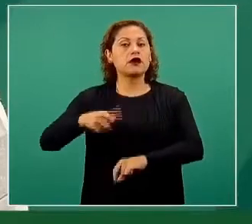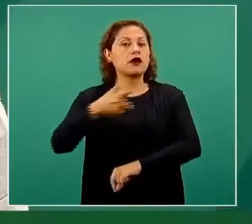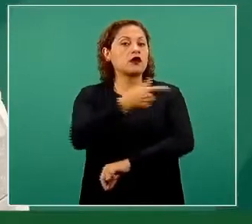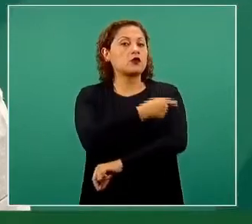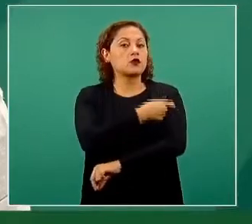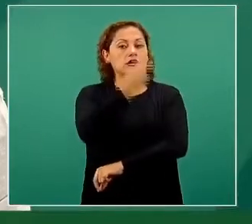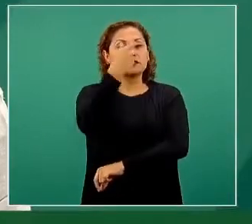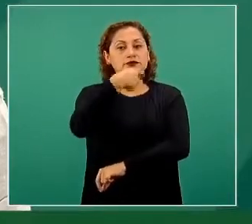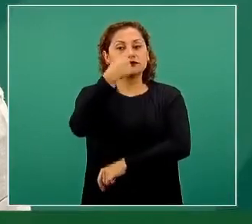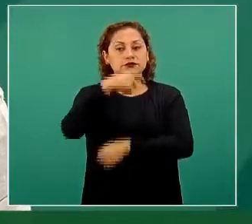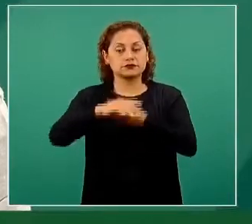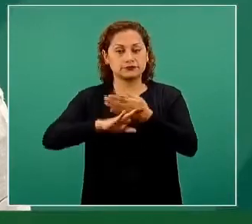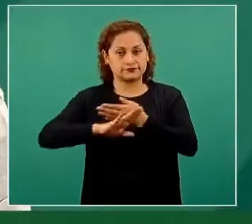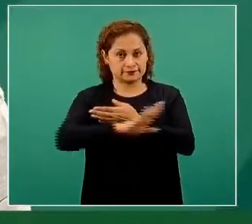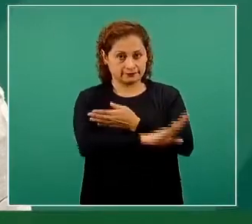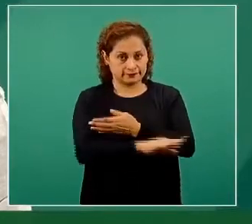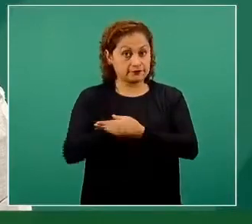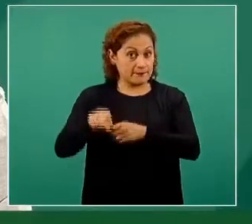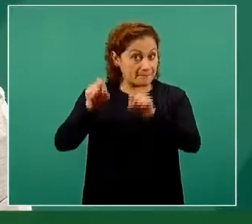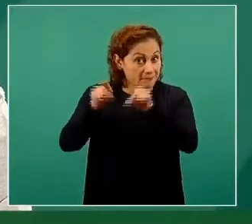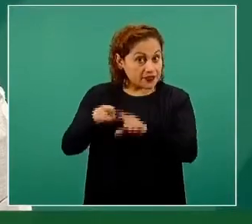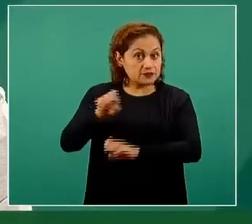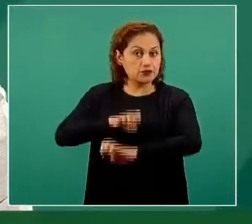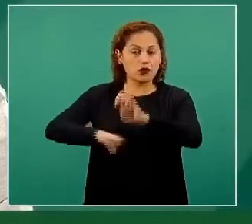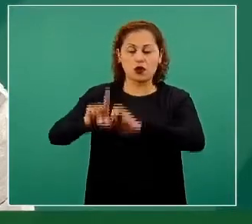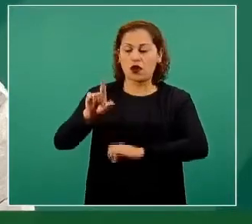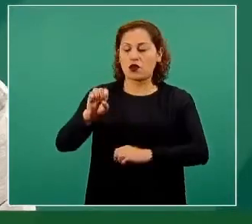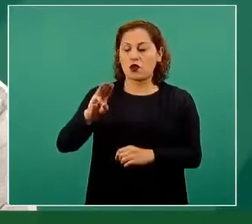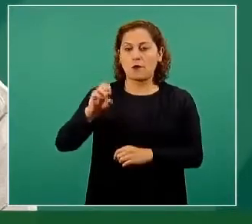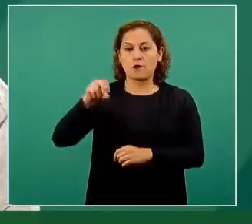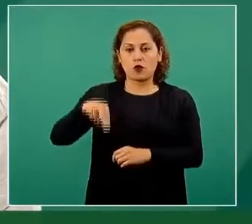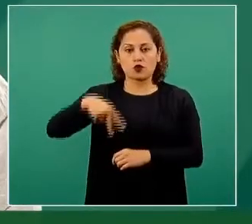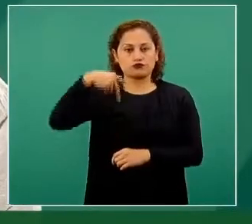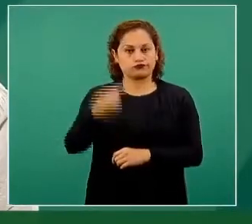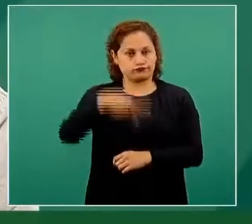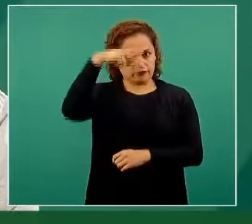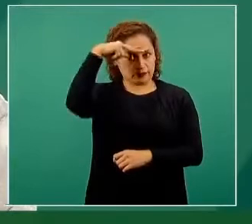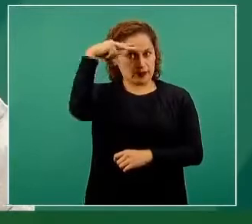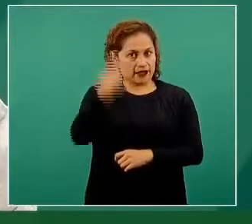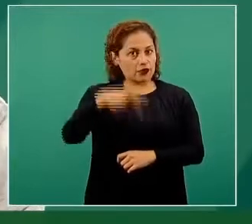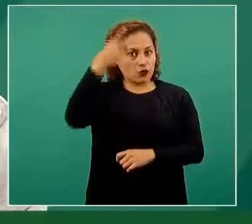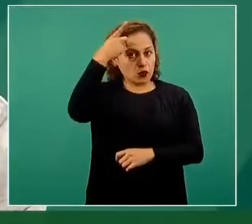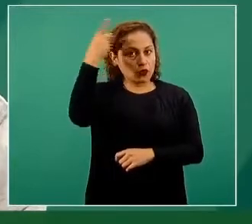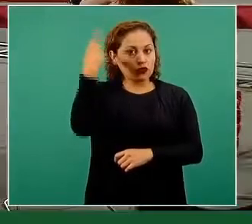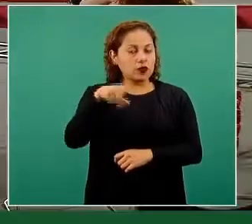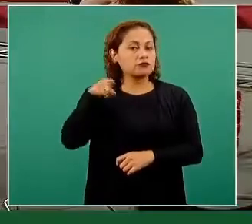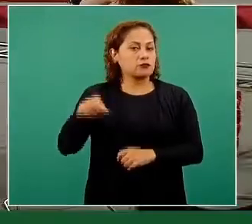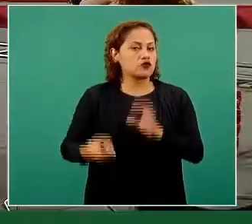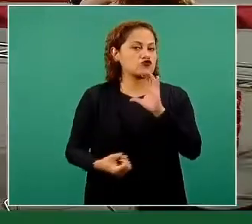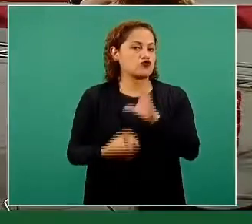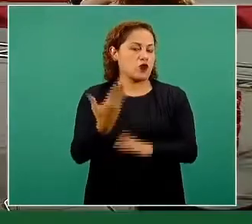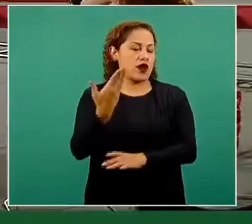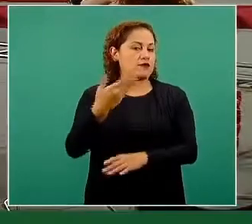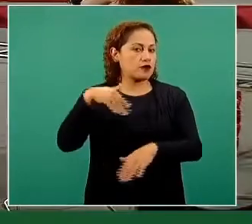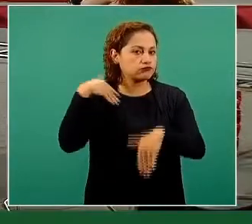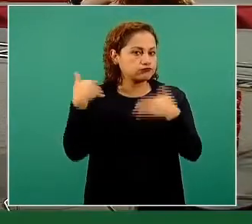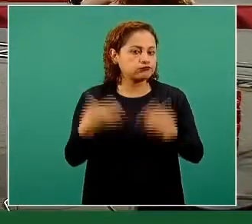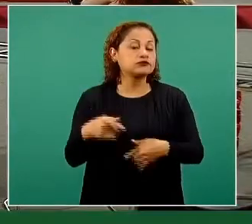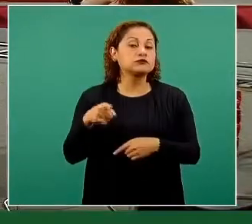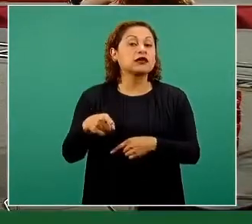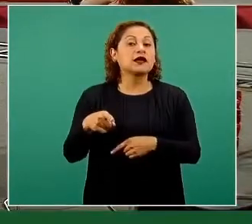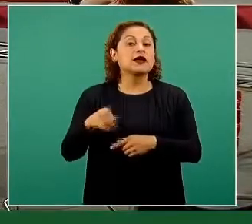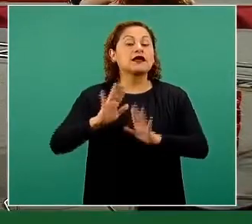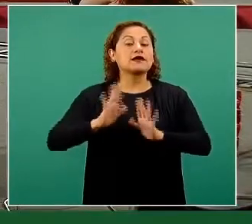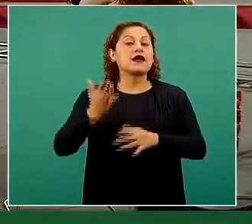Dicho sea de paso, Leomont es una de las empresas mexicanas innovadoras y había desarrollado esta capacidad de producir